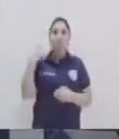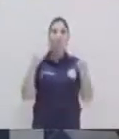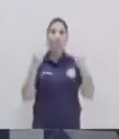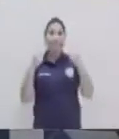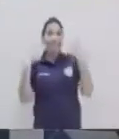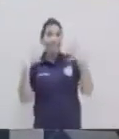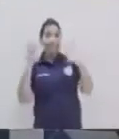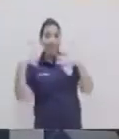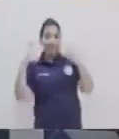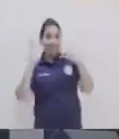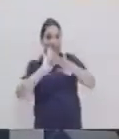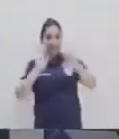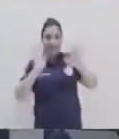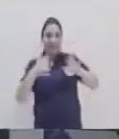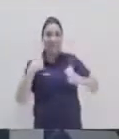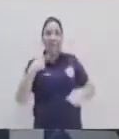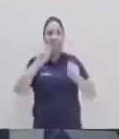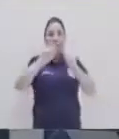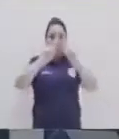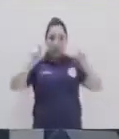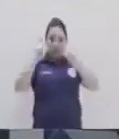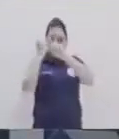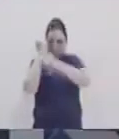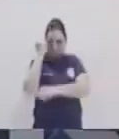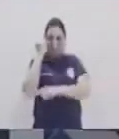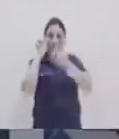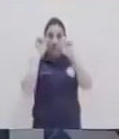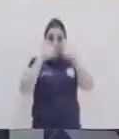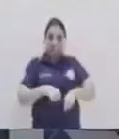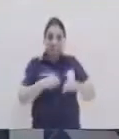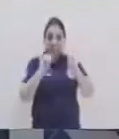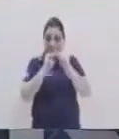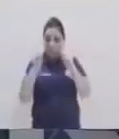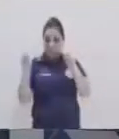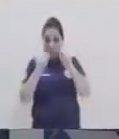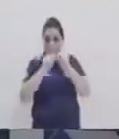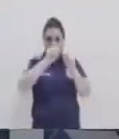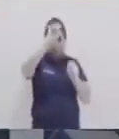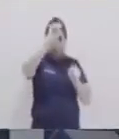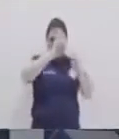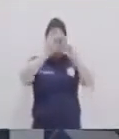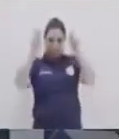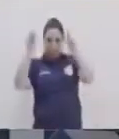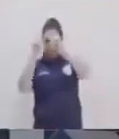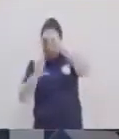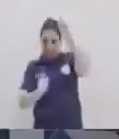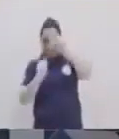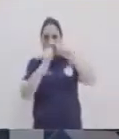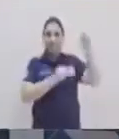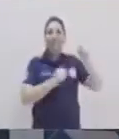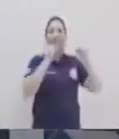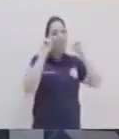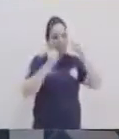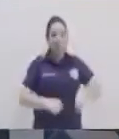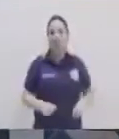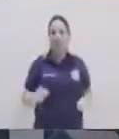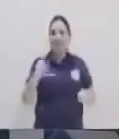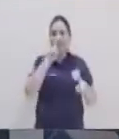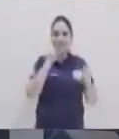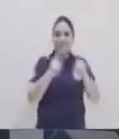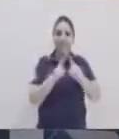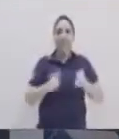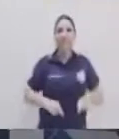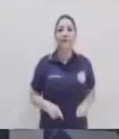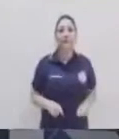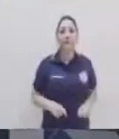realizó, ¿verdad? Porque basado en lo que usted dice, con la regla poder medir tanto el foco con la directriz y el